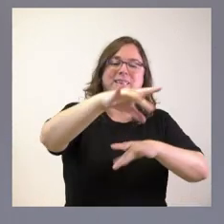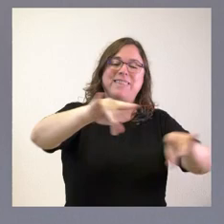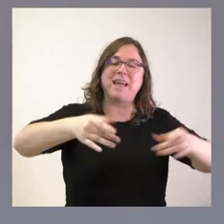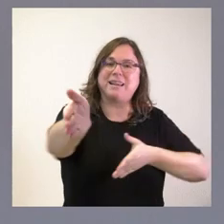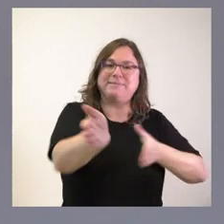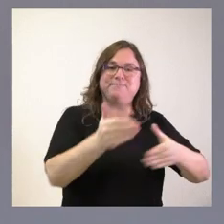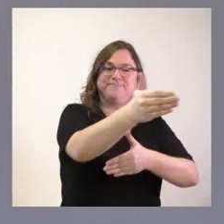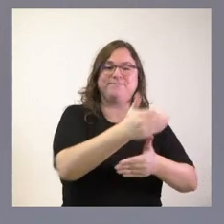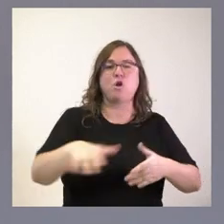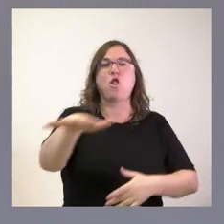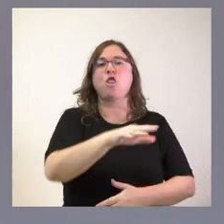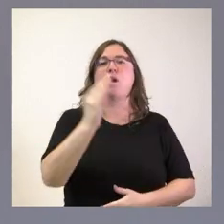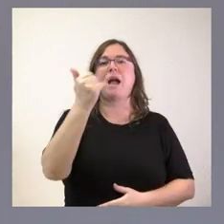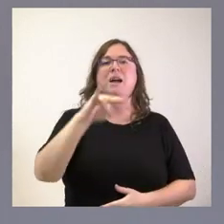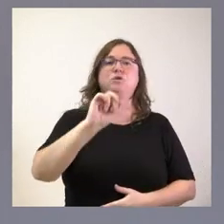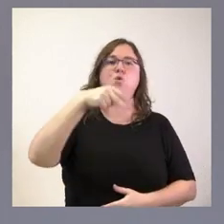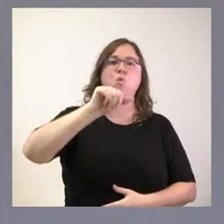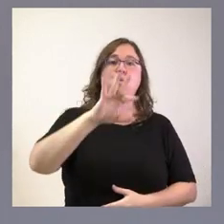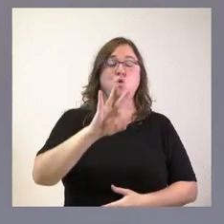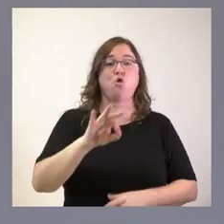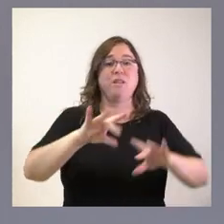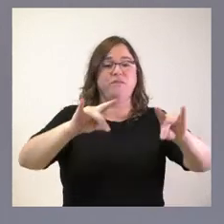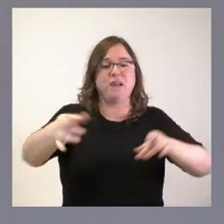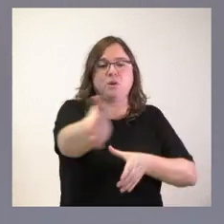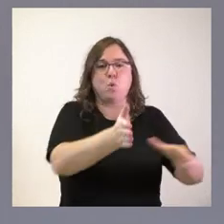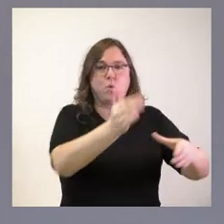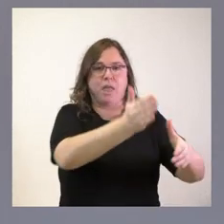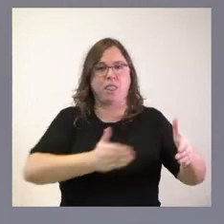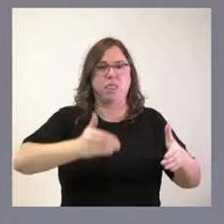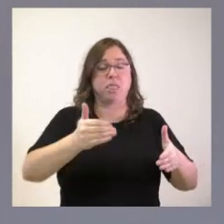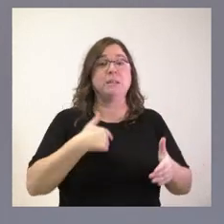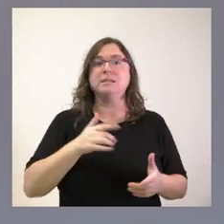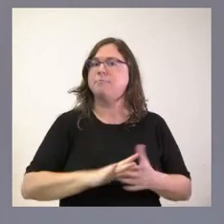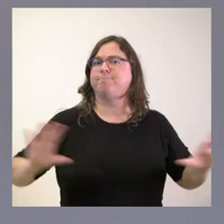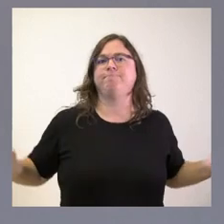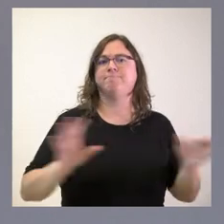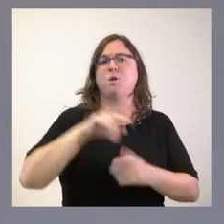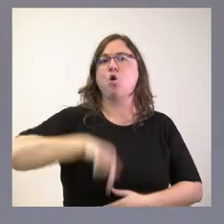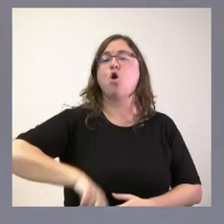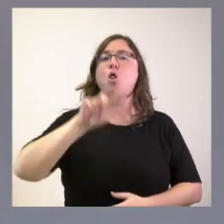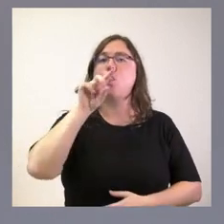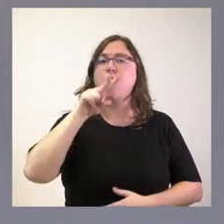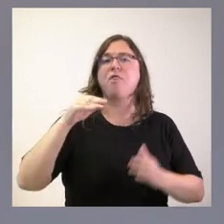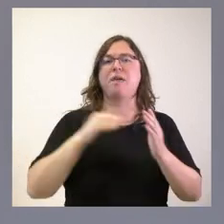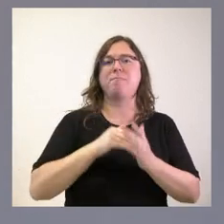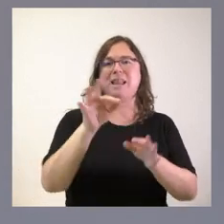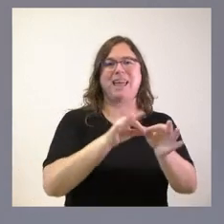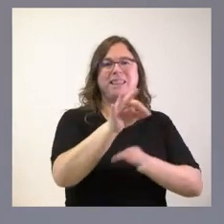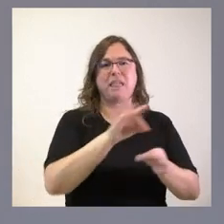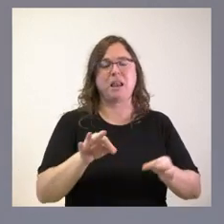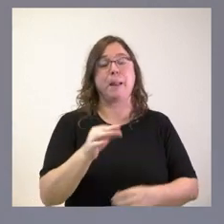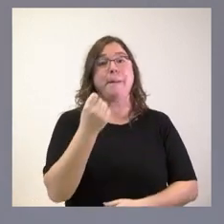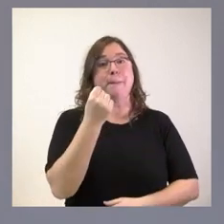zona de Castro Nuño, en Valladolid, cuya declaración pública y urgente se ha acordado en el día de hoy. Hablamos de más de 12.000 hectáreas para más de 1.000